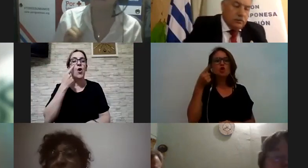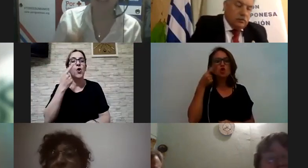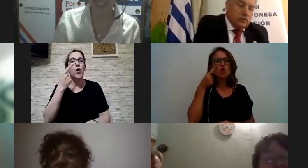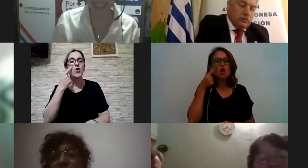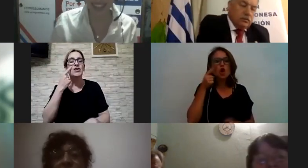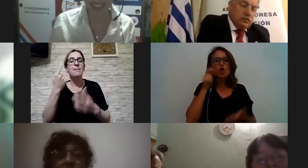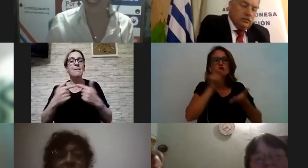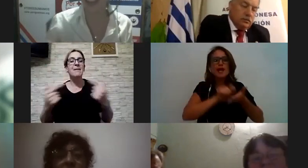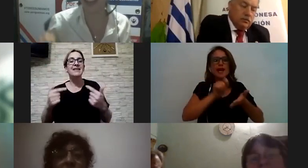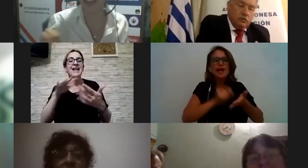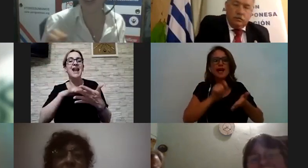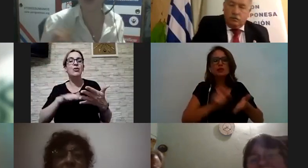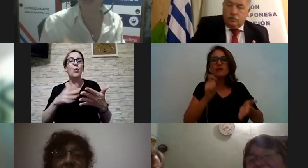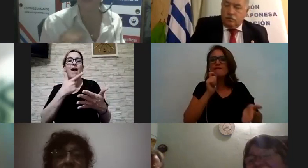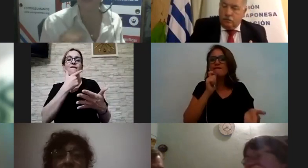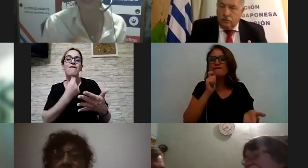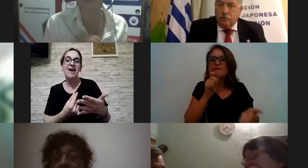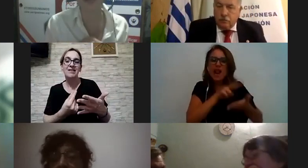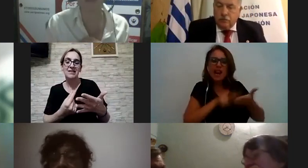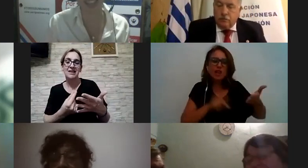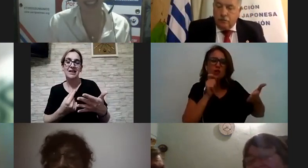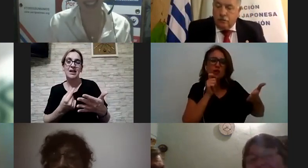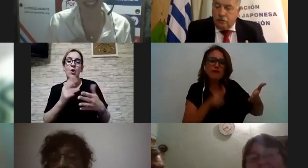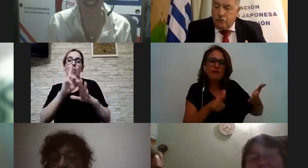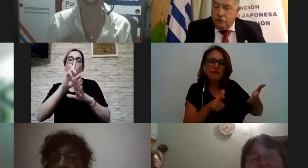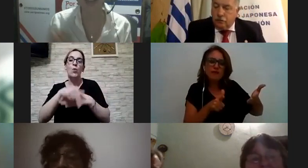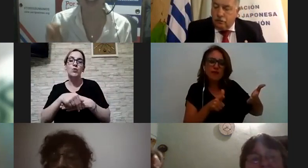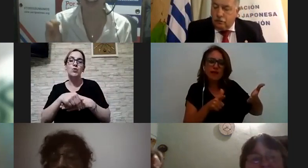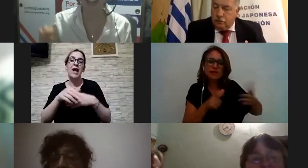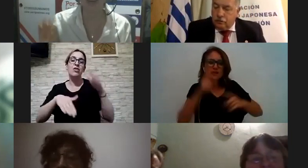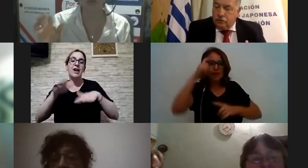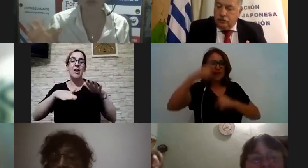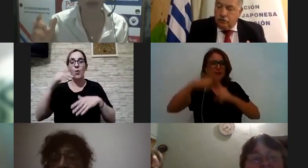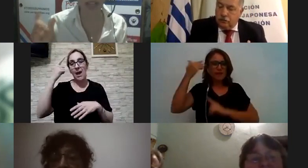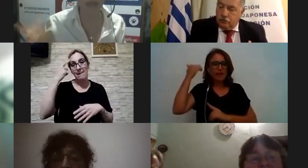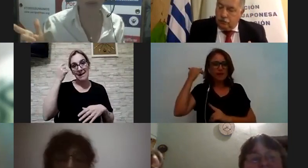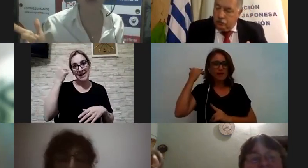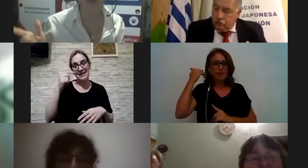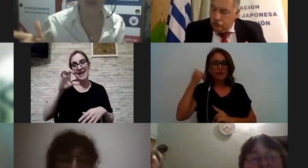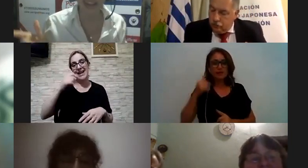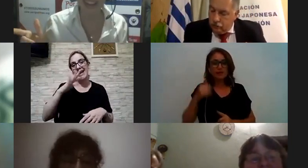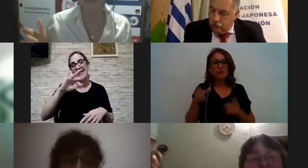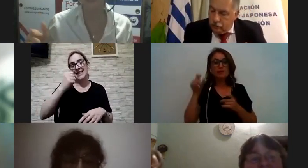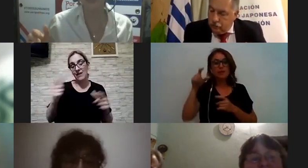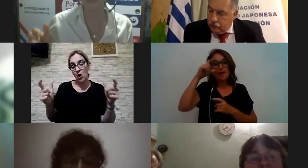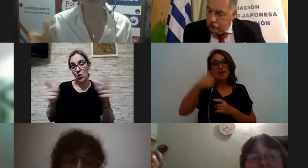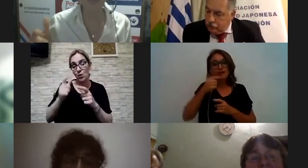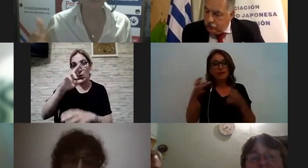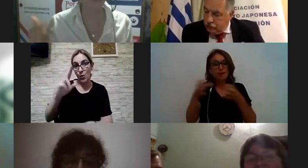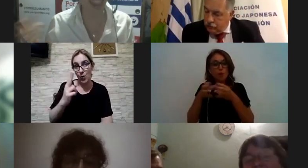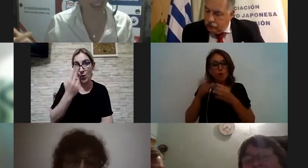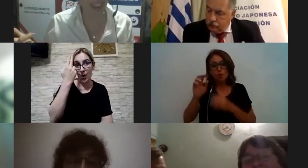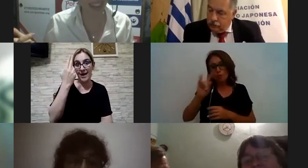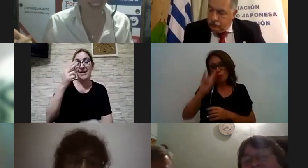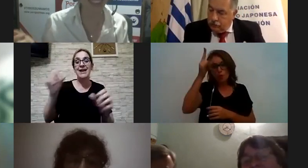lectura fácil usado en alguna experiencia y Esteban junto con un equipo ahí en Uruguay hicieron